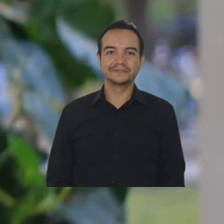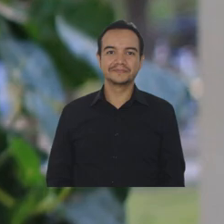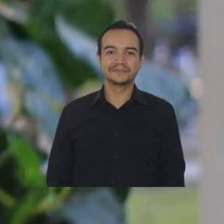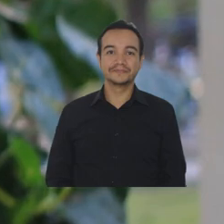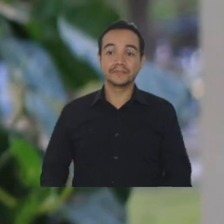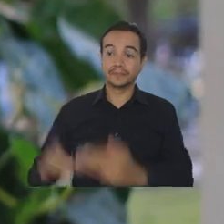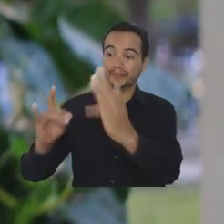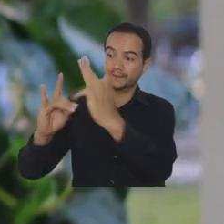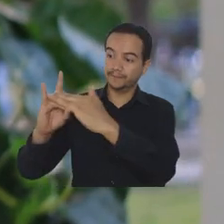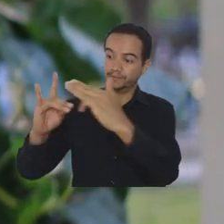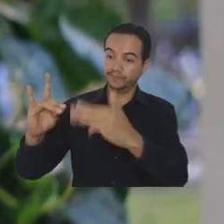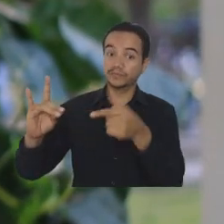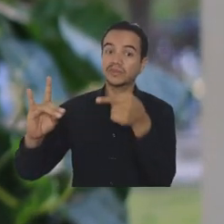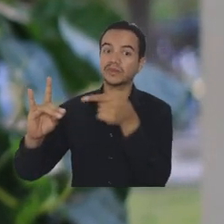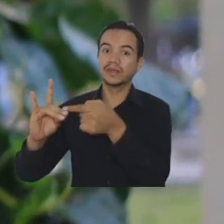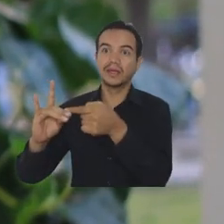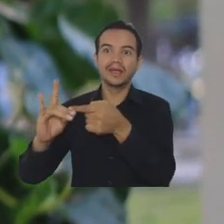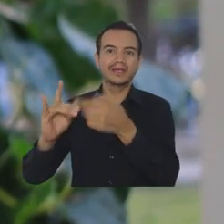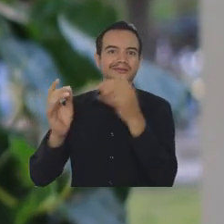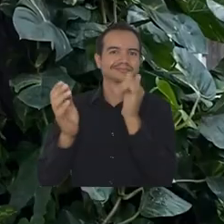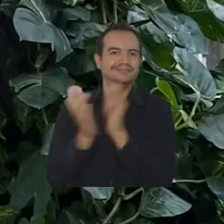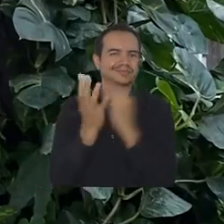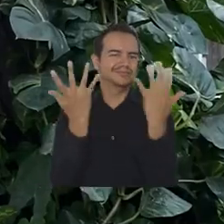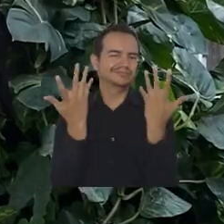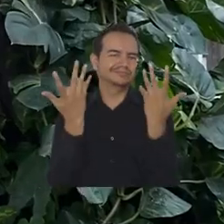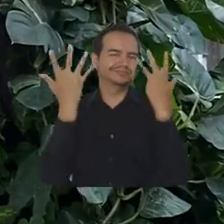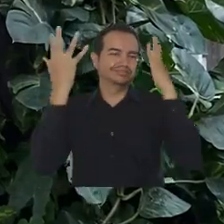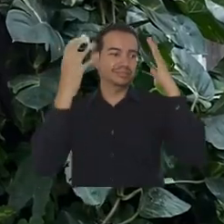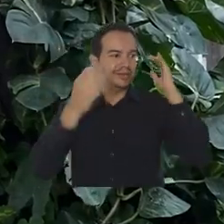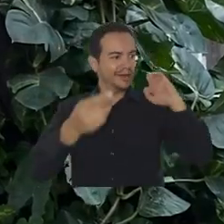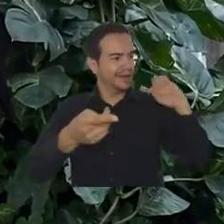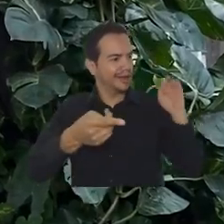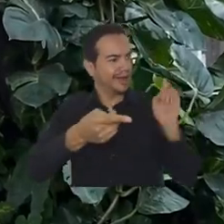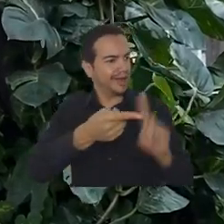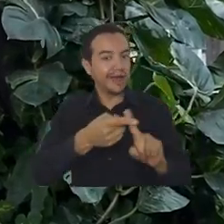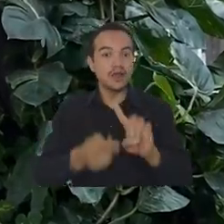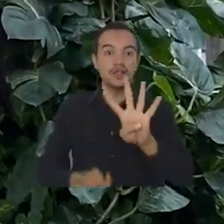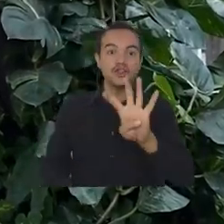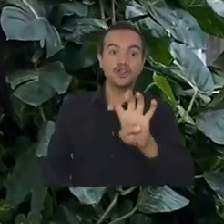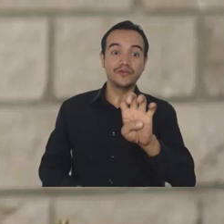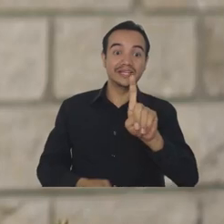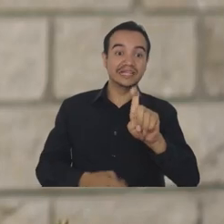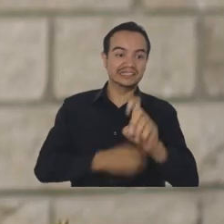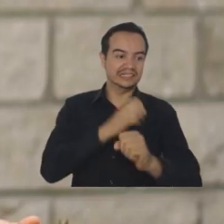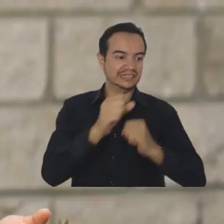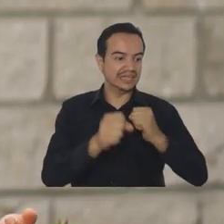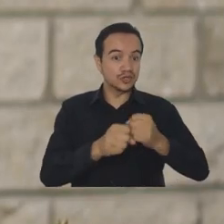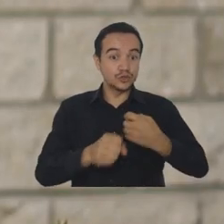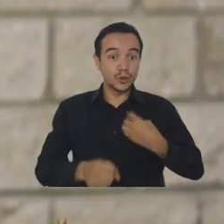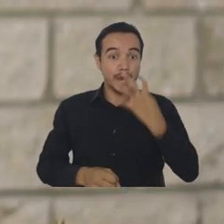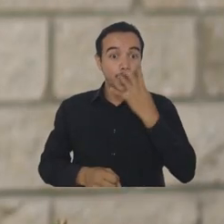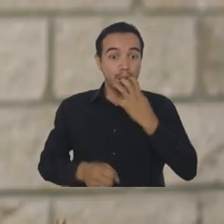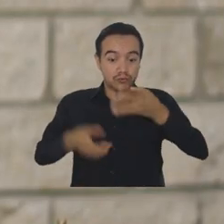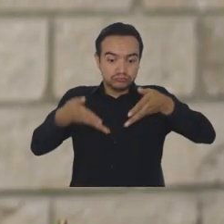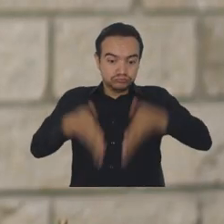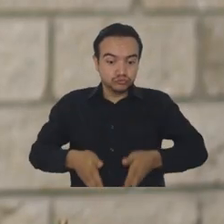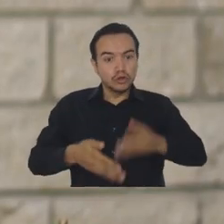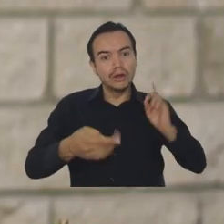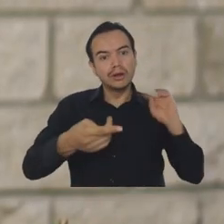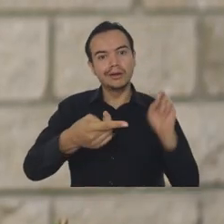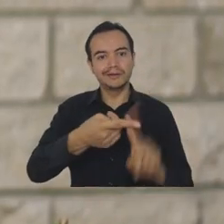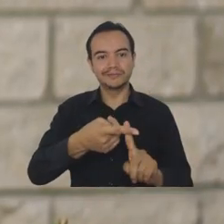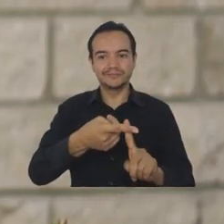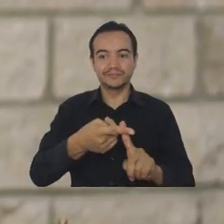La Universidad de Magdalena conmemoró los 96 años del natalicio de Gabo. Una jornada con diversidad de